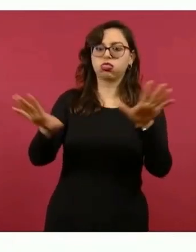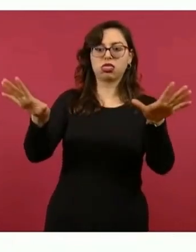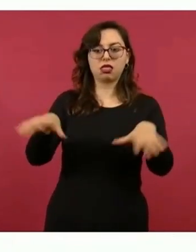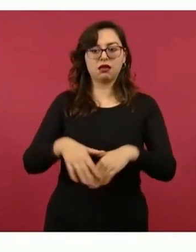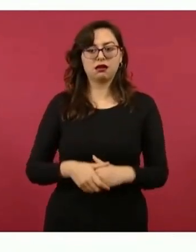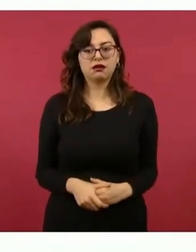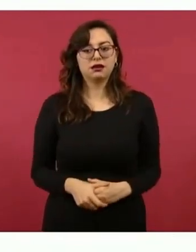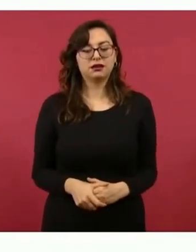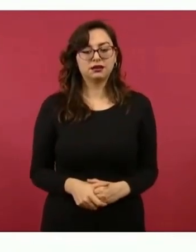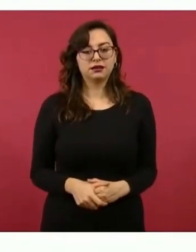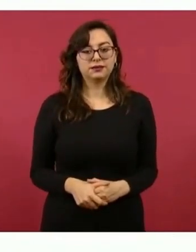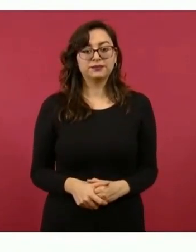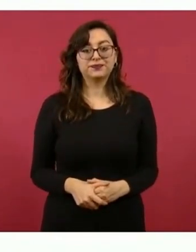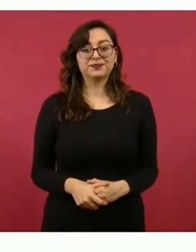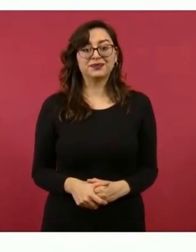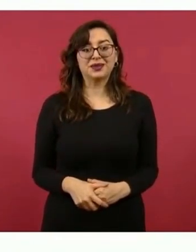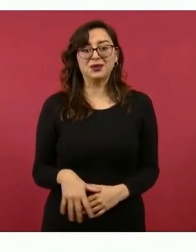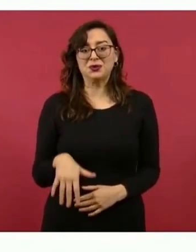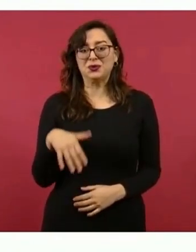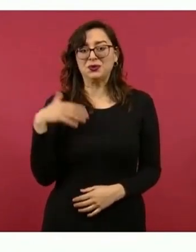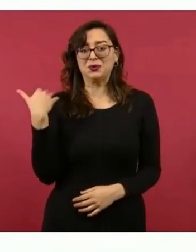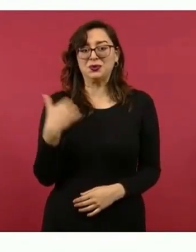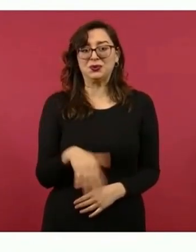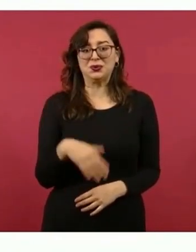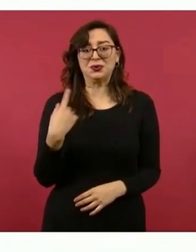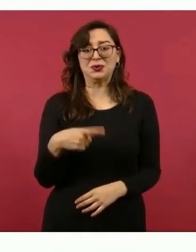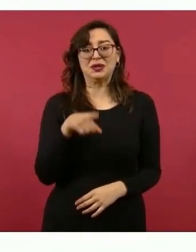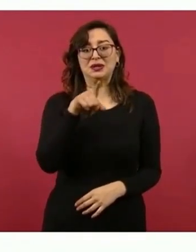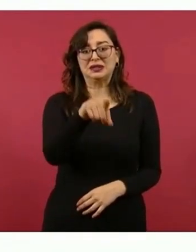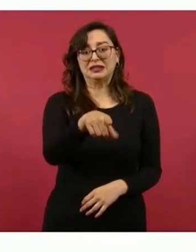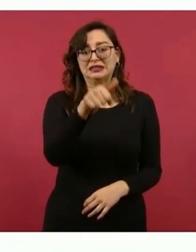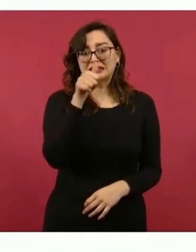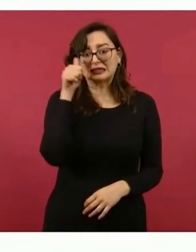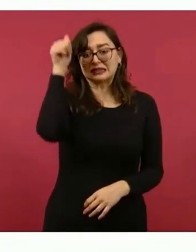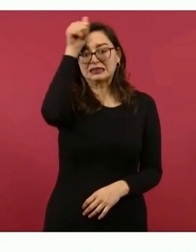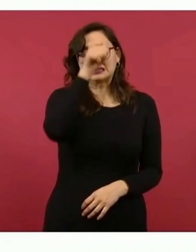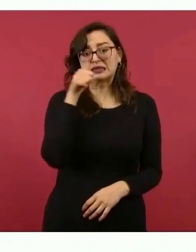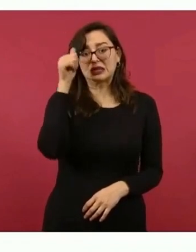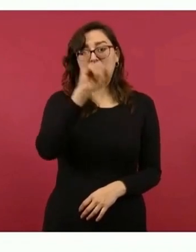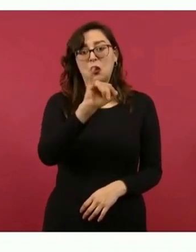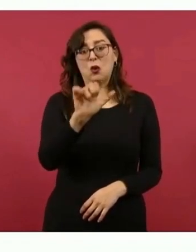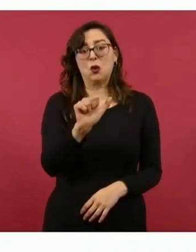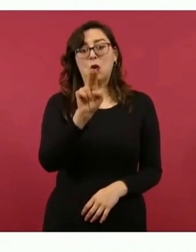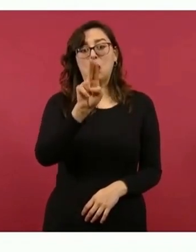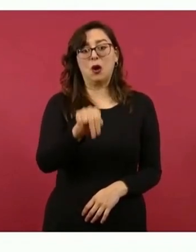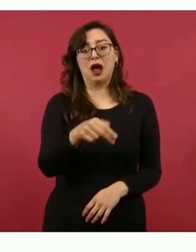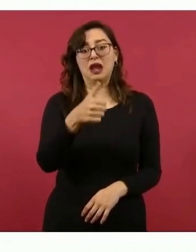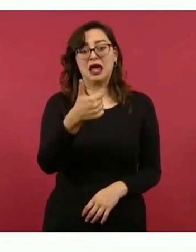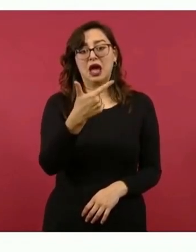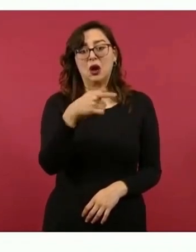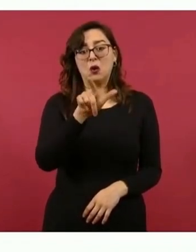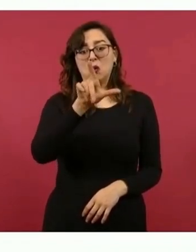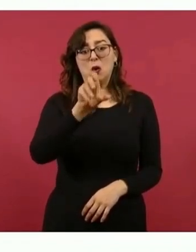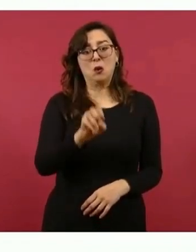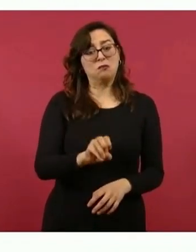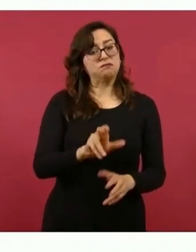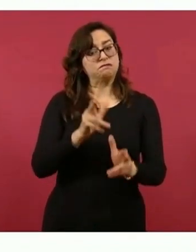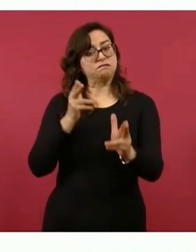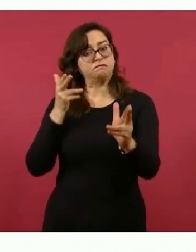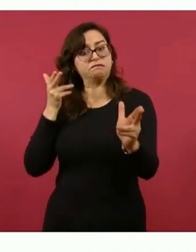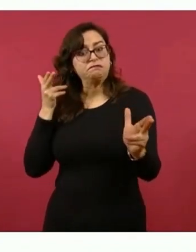Momento exacto de la ejecución del sacerdote Juan Angulo Fonseca,